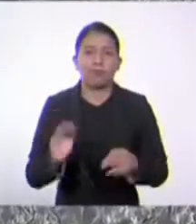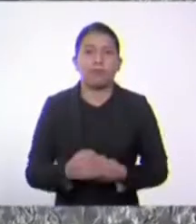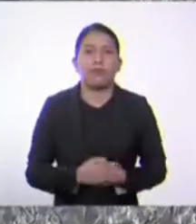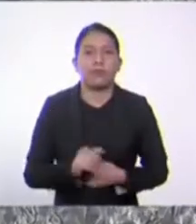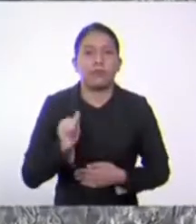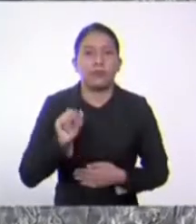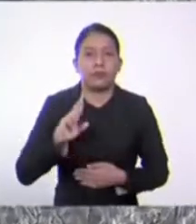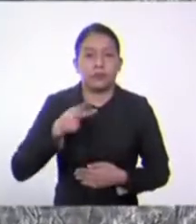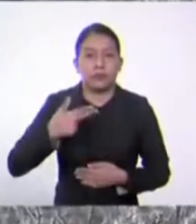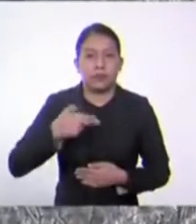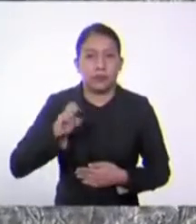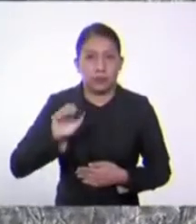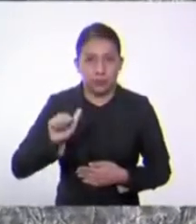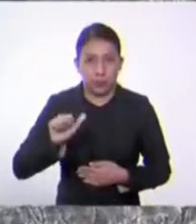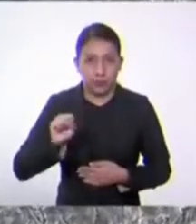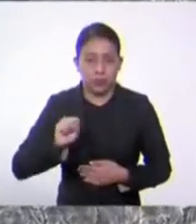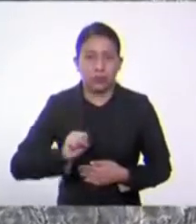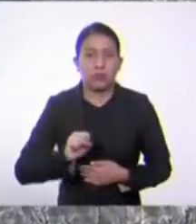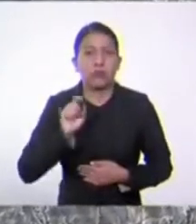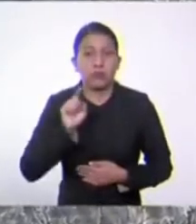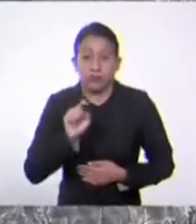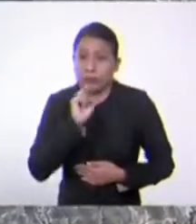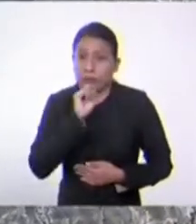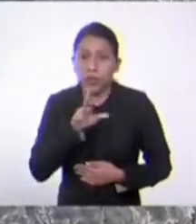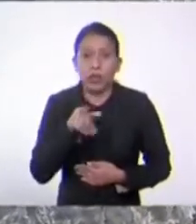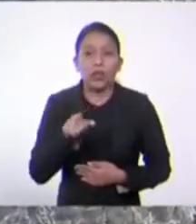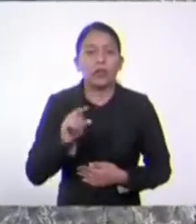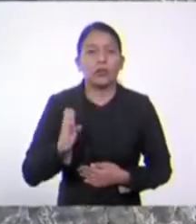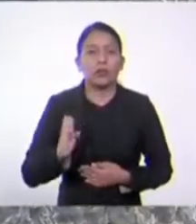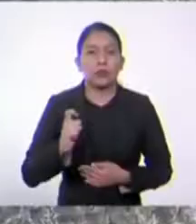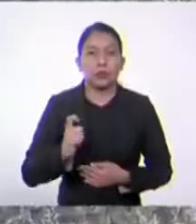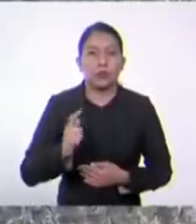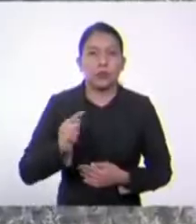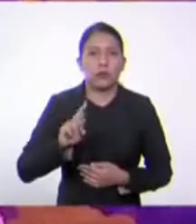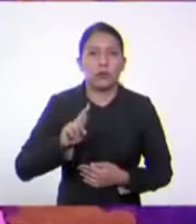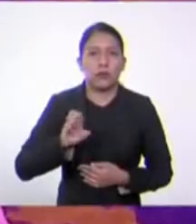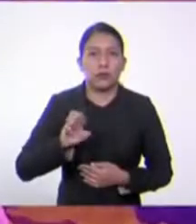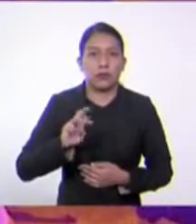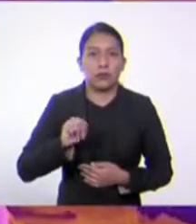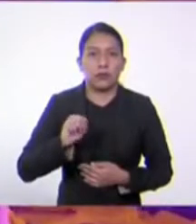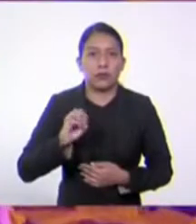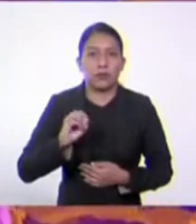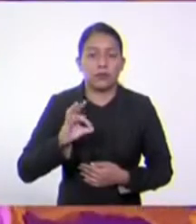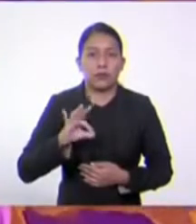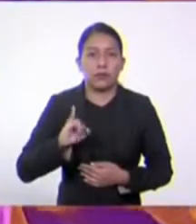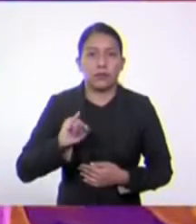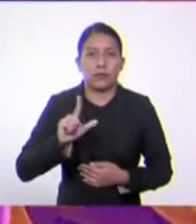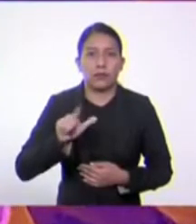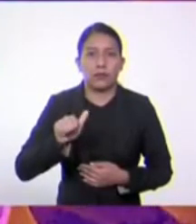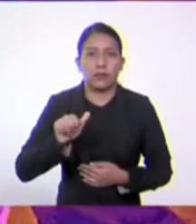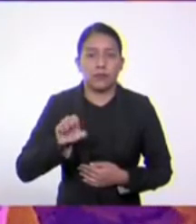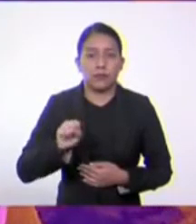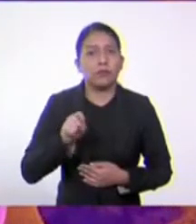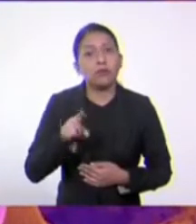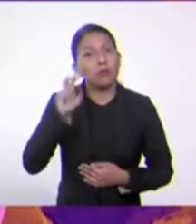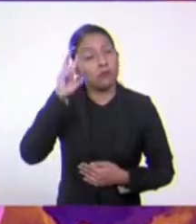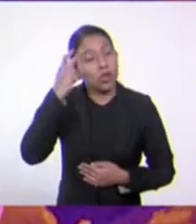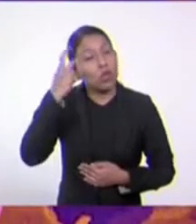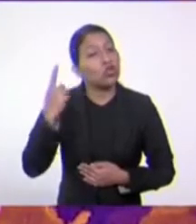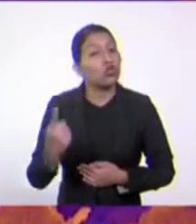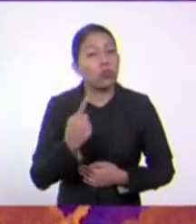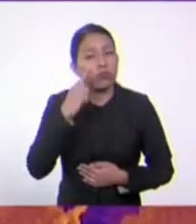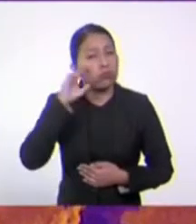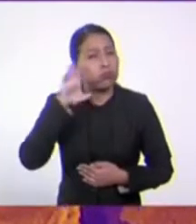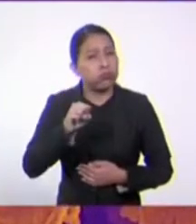arqueas también se consideraban que eran extremófilas. Esto significa que solamente se habían encontrado